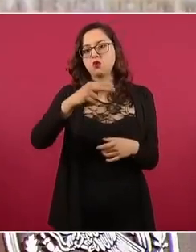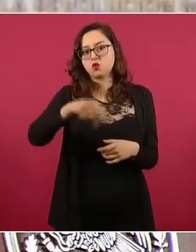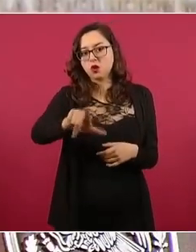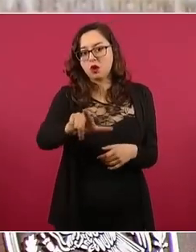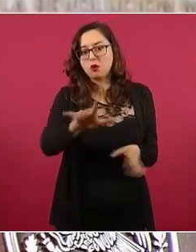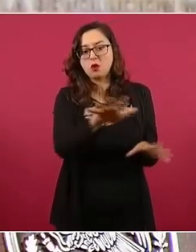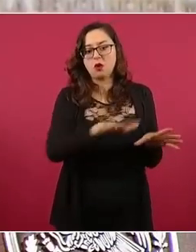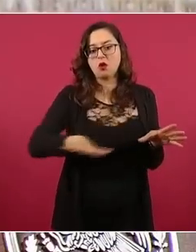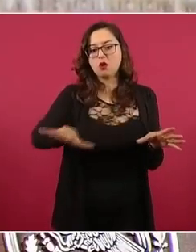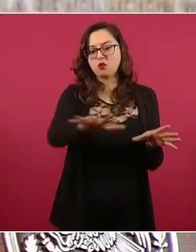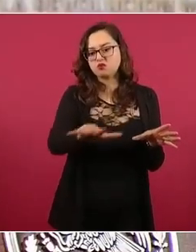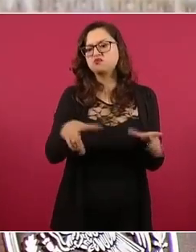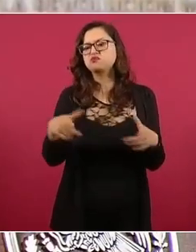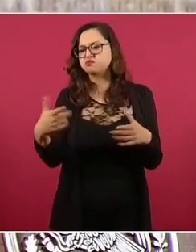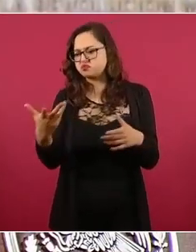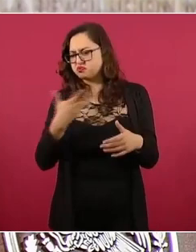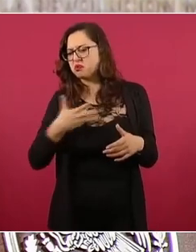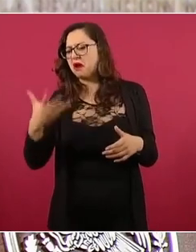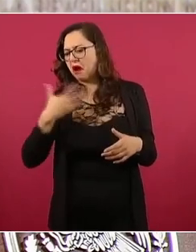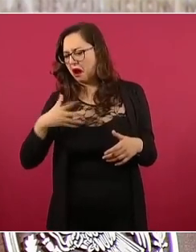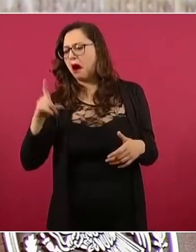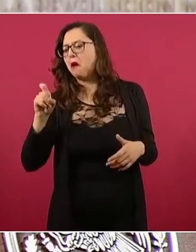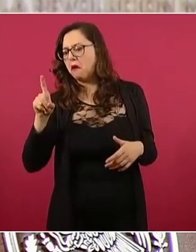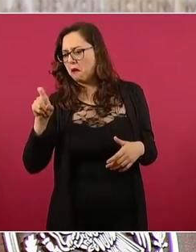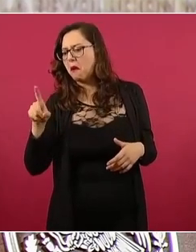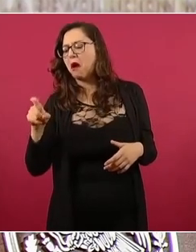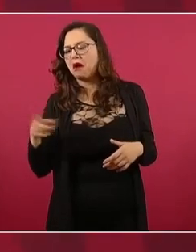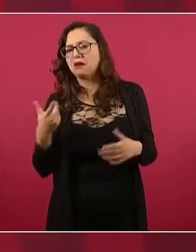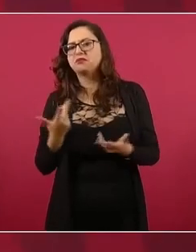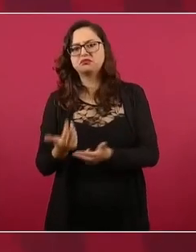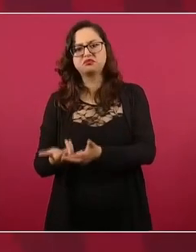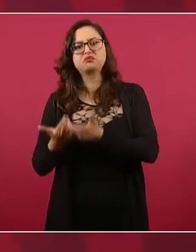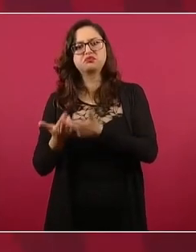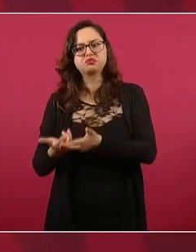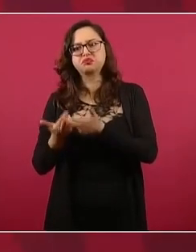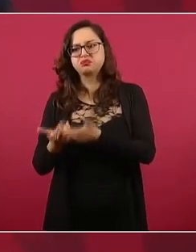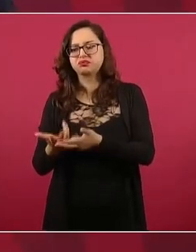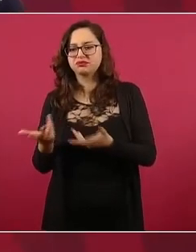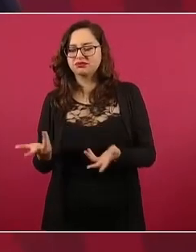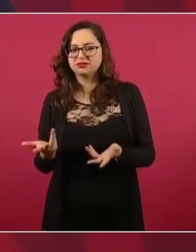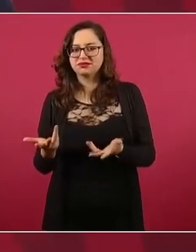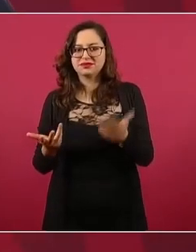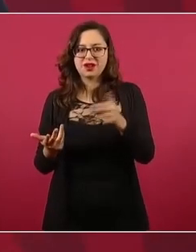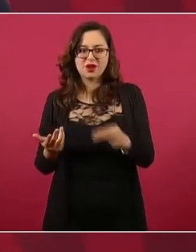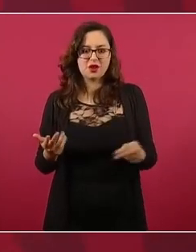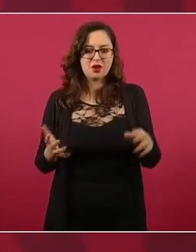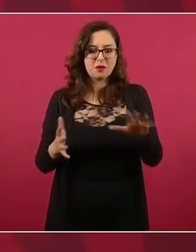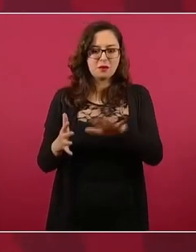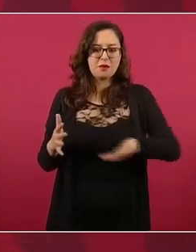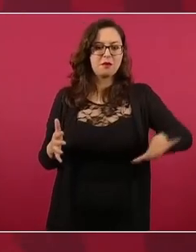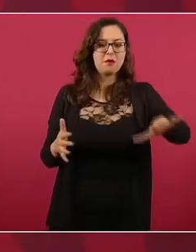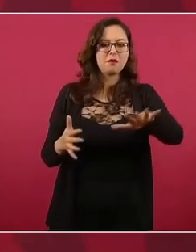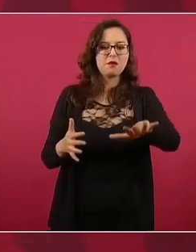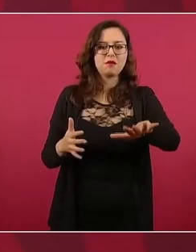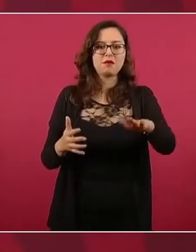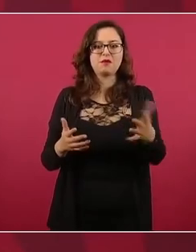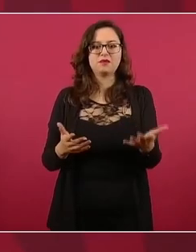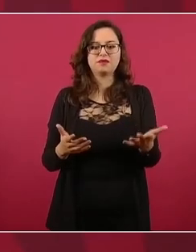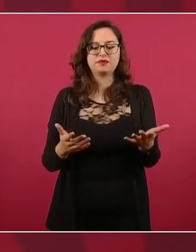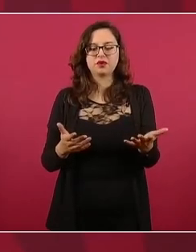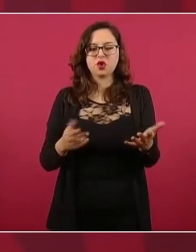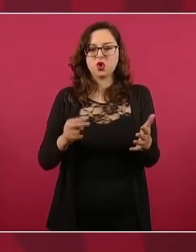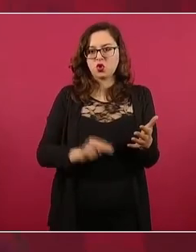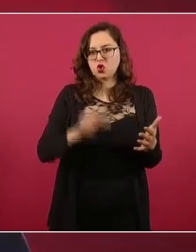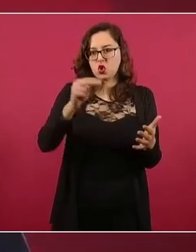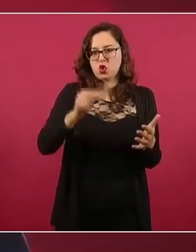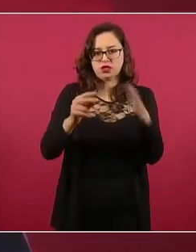pues tienen agua y en el norte de la zona